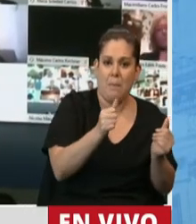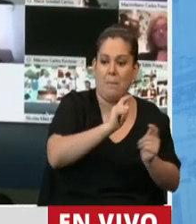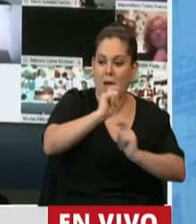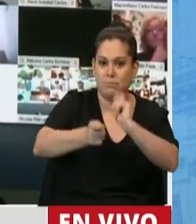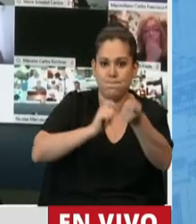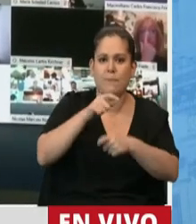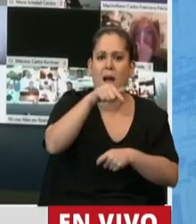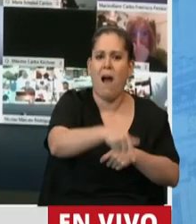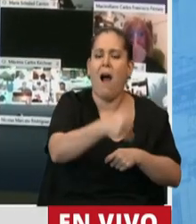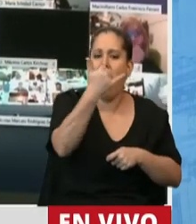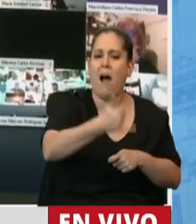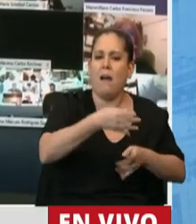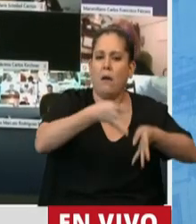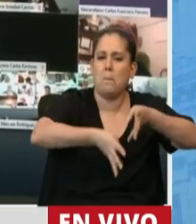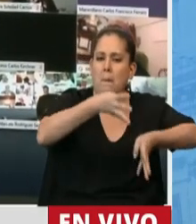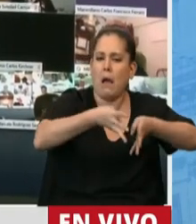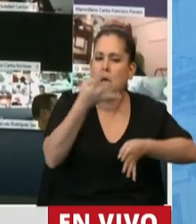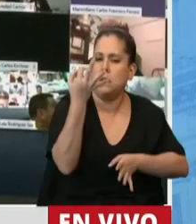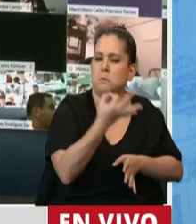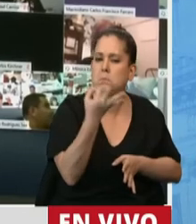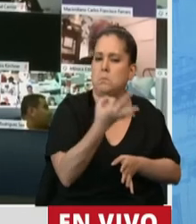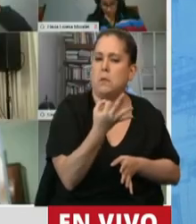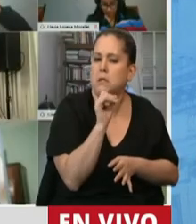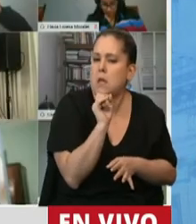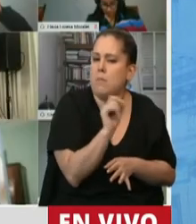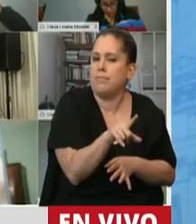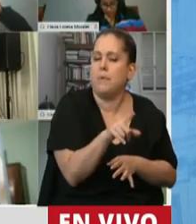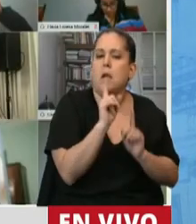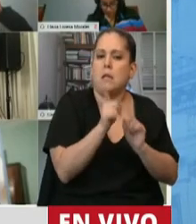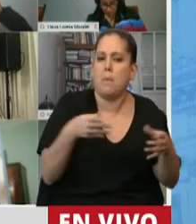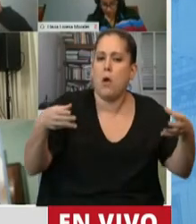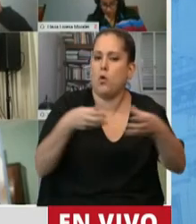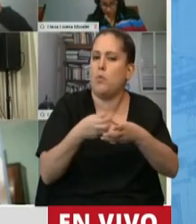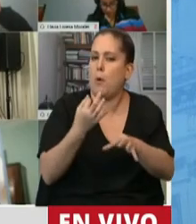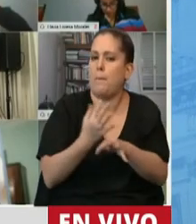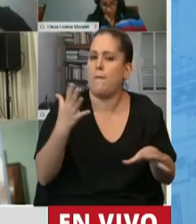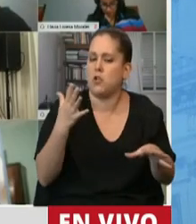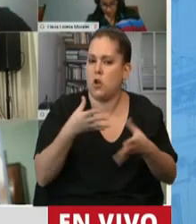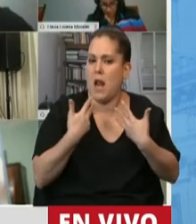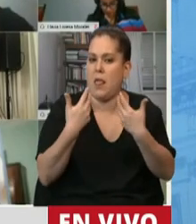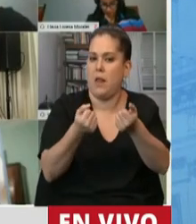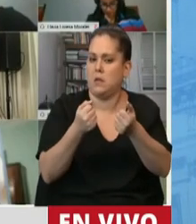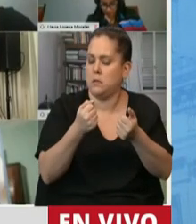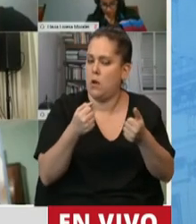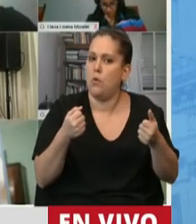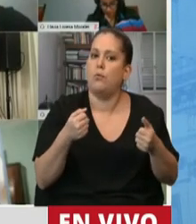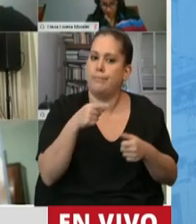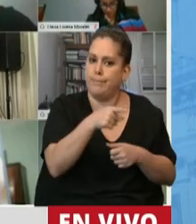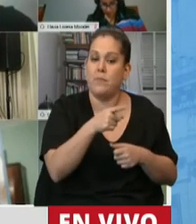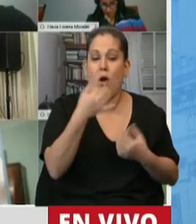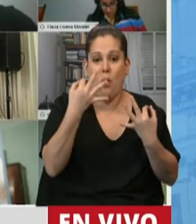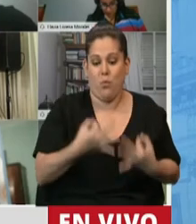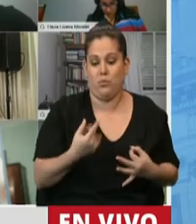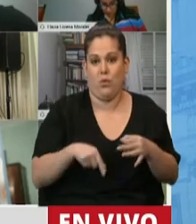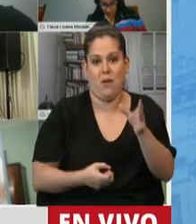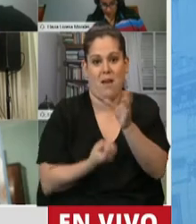aparatología y tecnologías de última generación como así también de un cuerpo de excelentes profesionales de la salud. Esta misma mañana tuve la